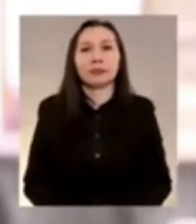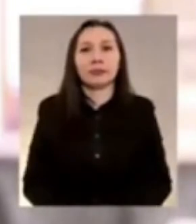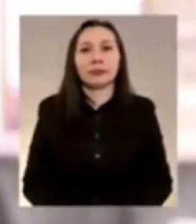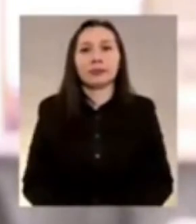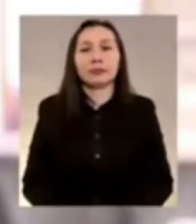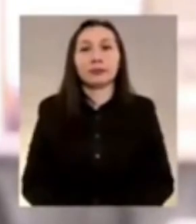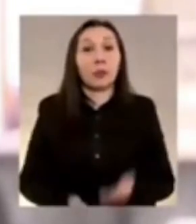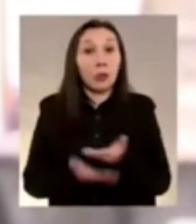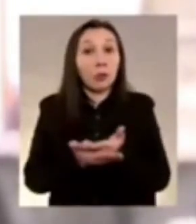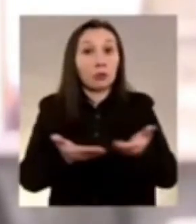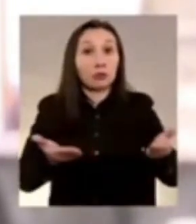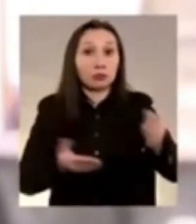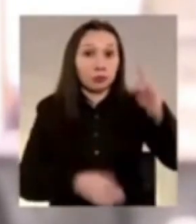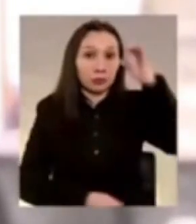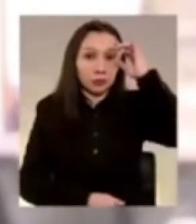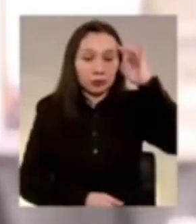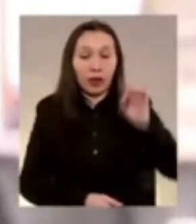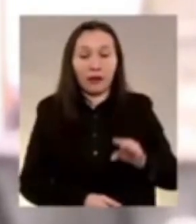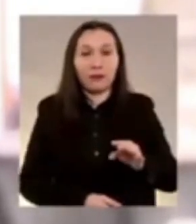como ustedes saben